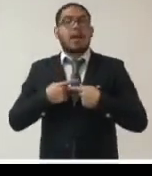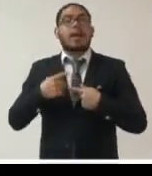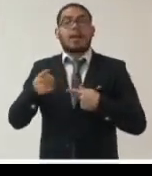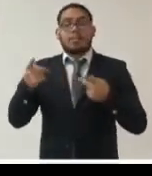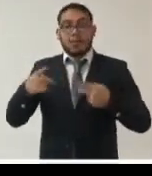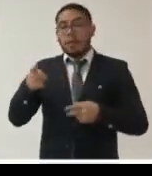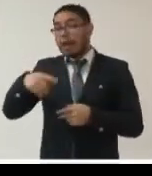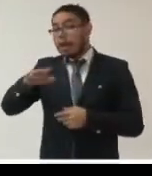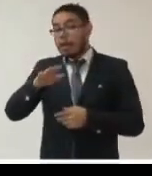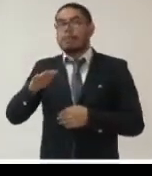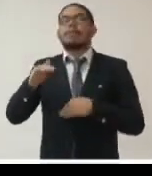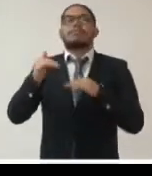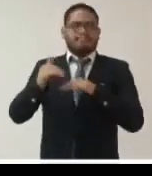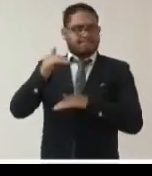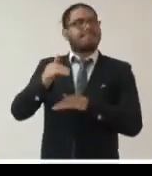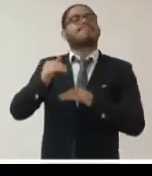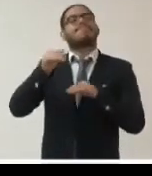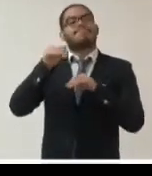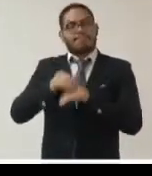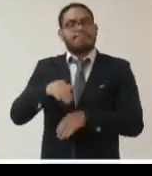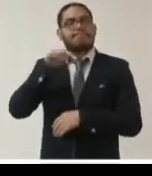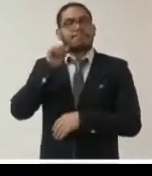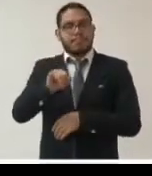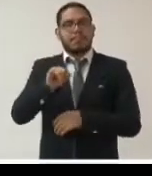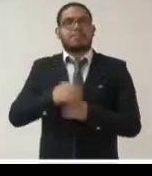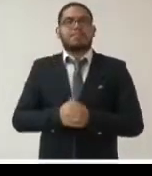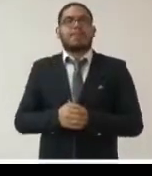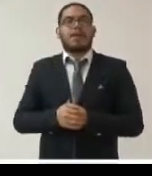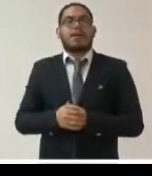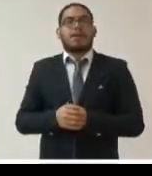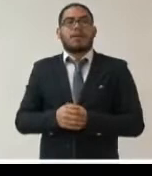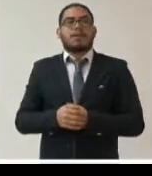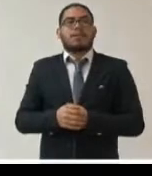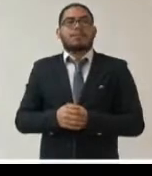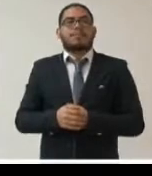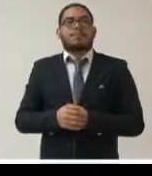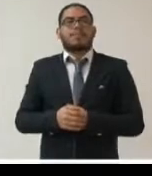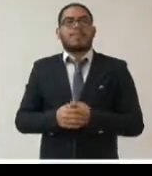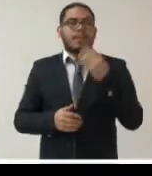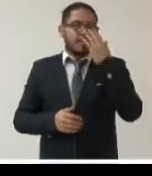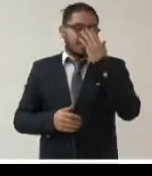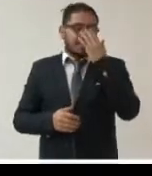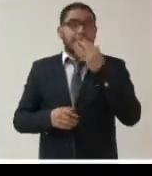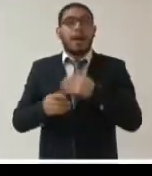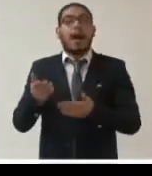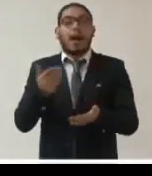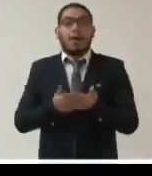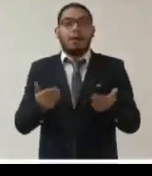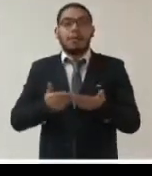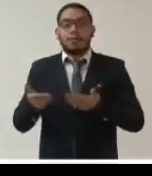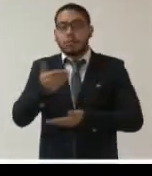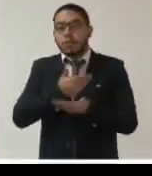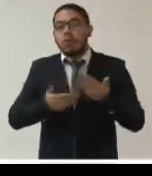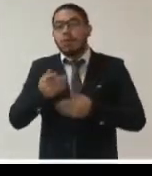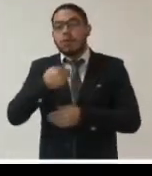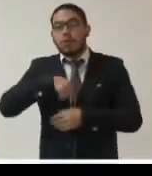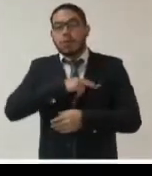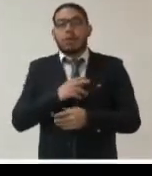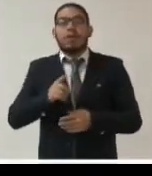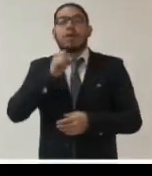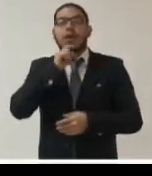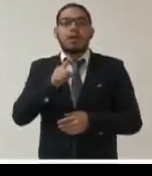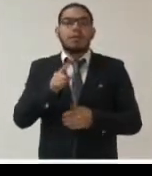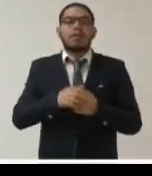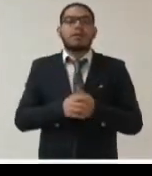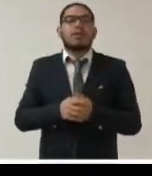y por supuesto entonces en este pacto estamos promoviendo entre el sector empresarial más importante del